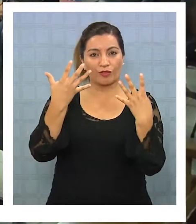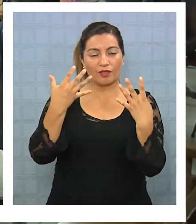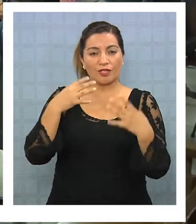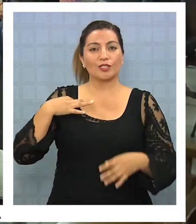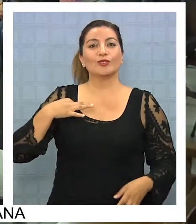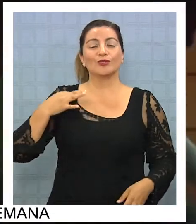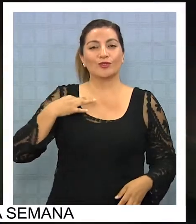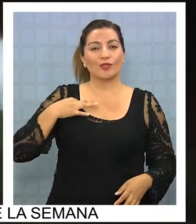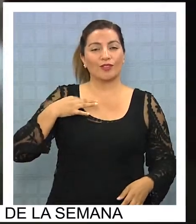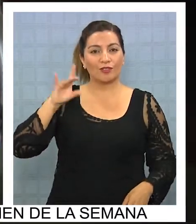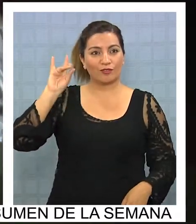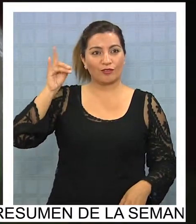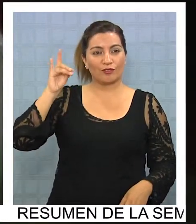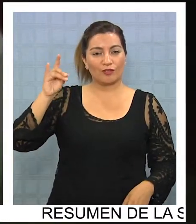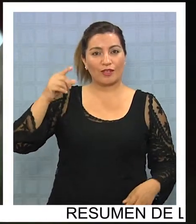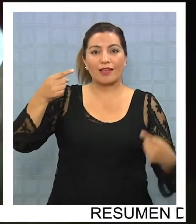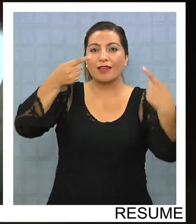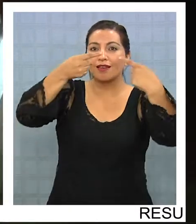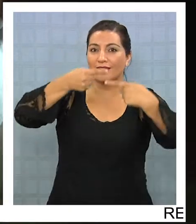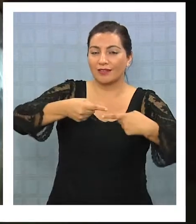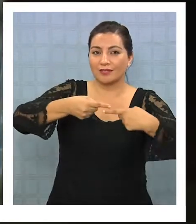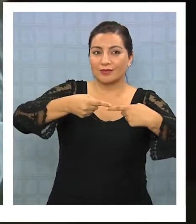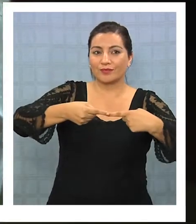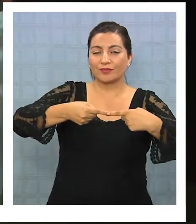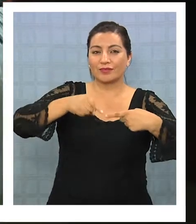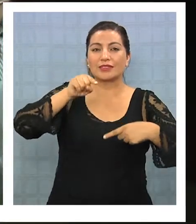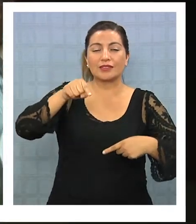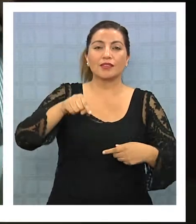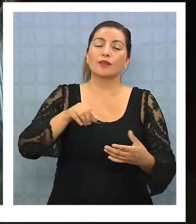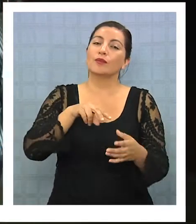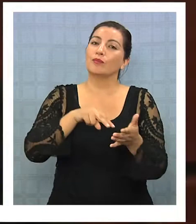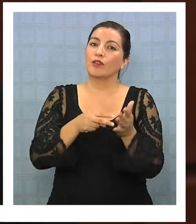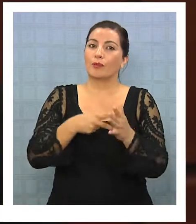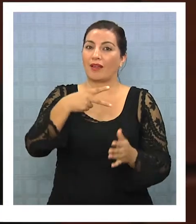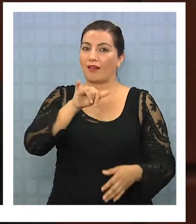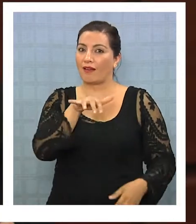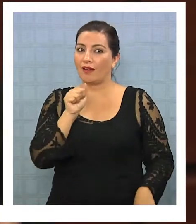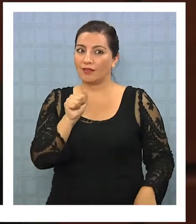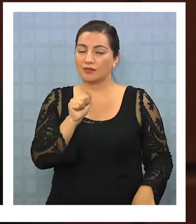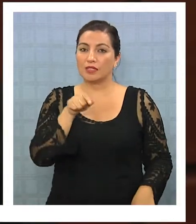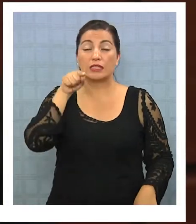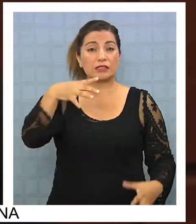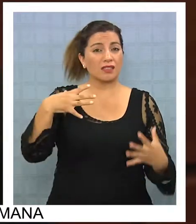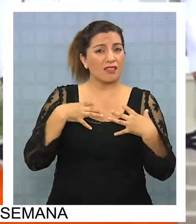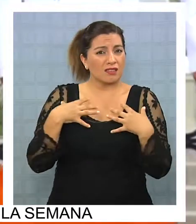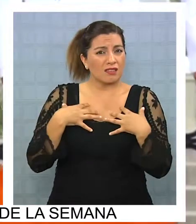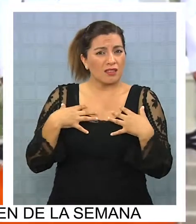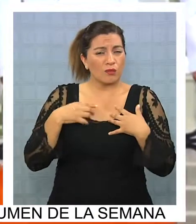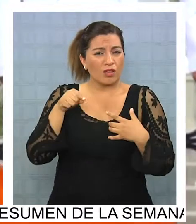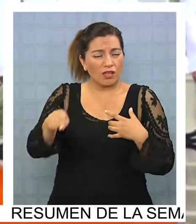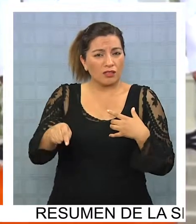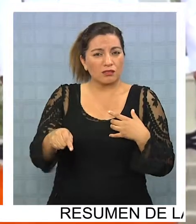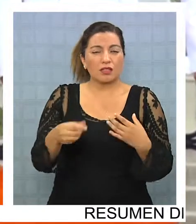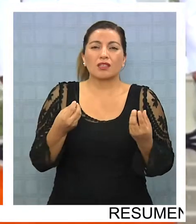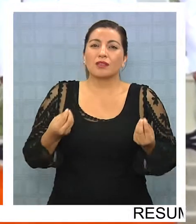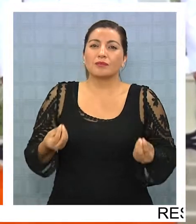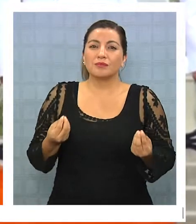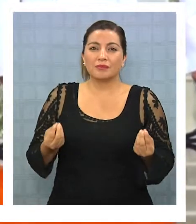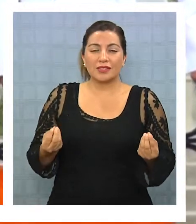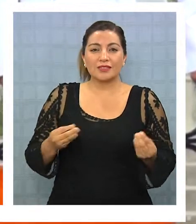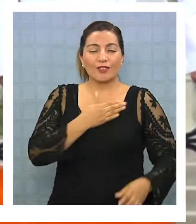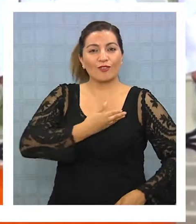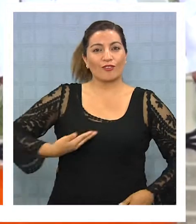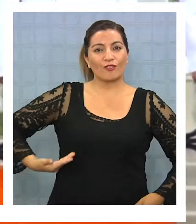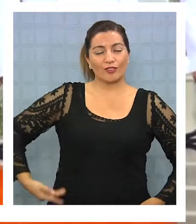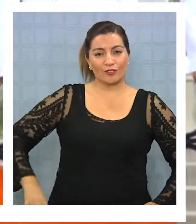frontera con nuestro país, así como el derrotero del conflicto en La Haya. El temor se basa en las medidas que podría tomar el